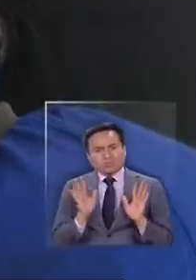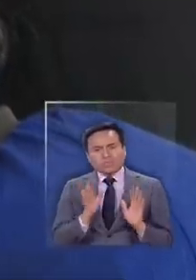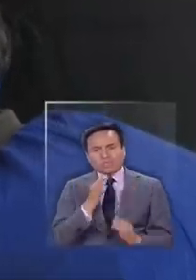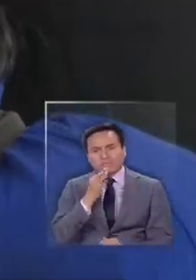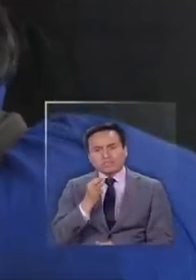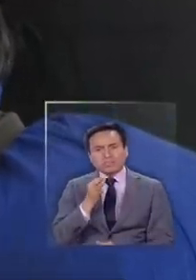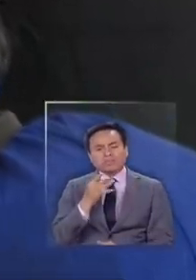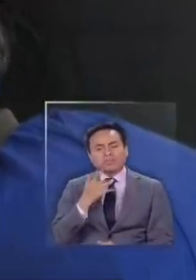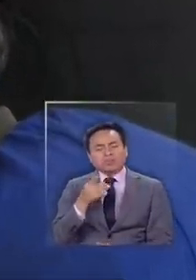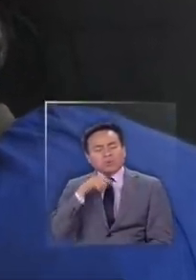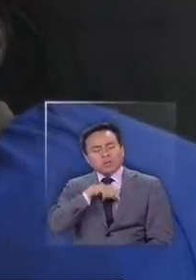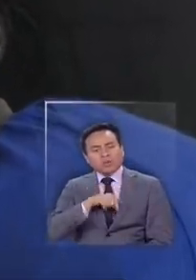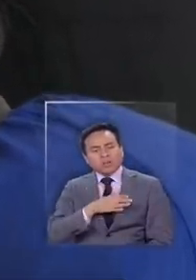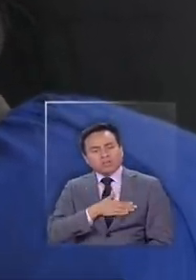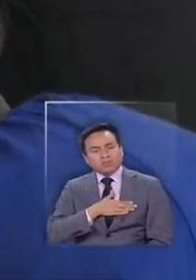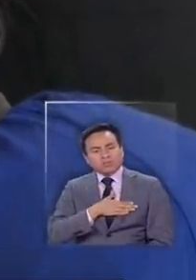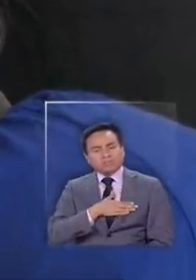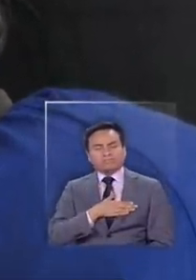lo guarda en el corazón